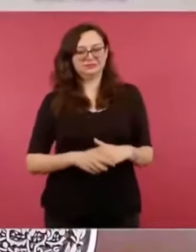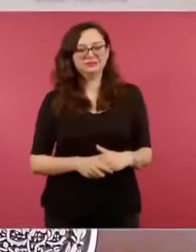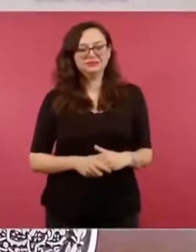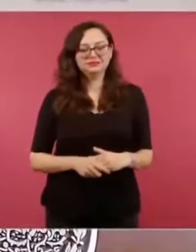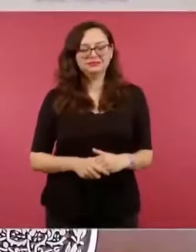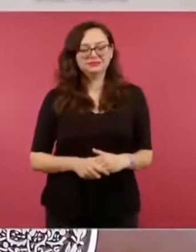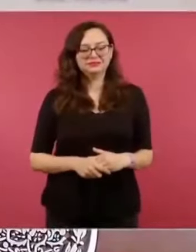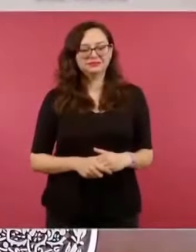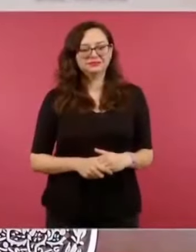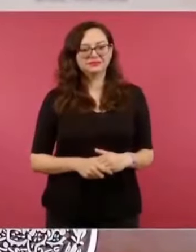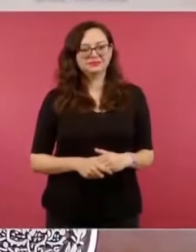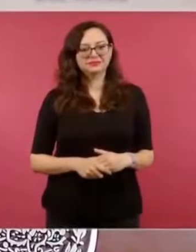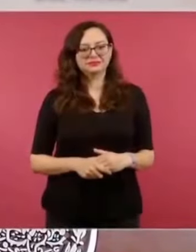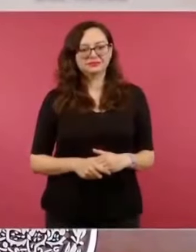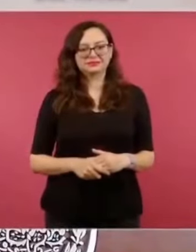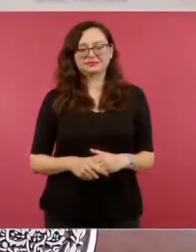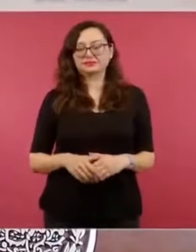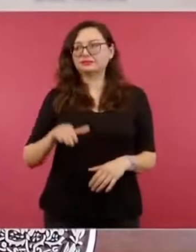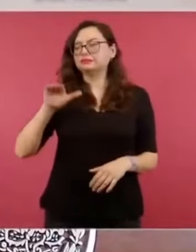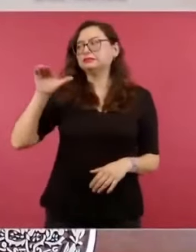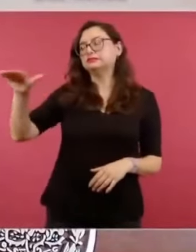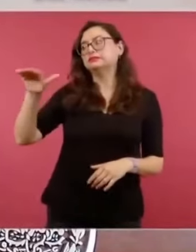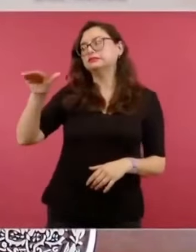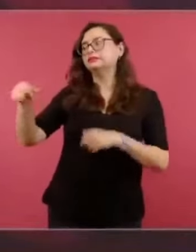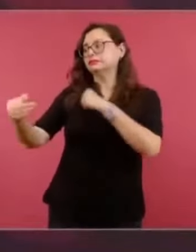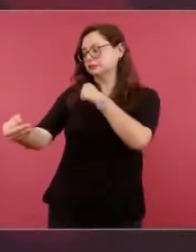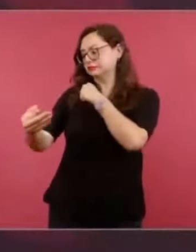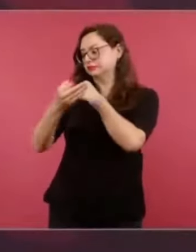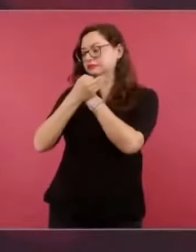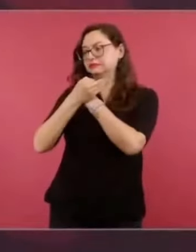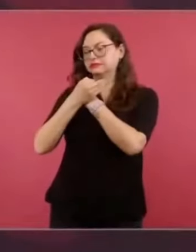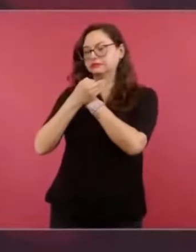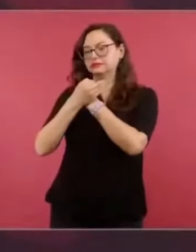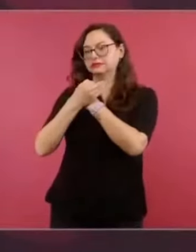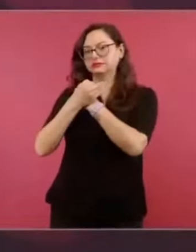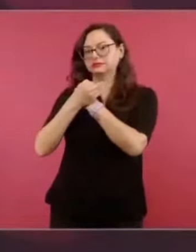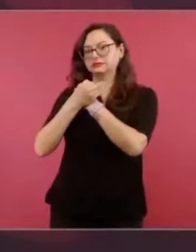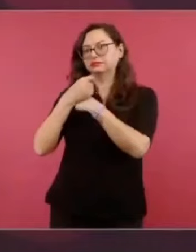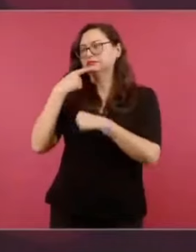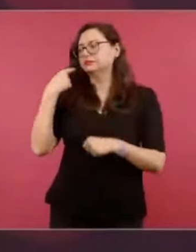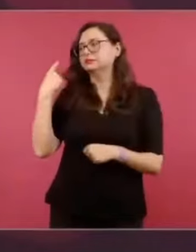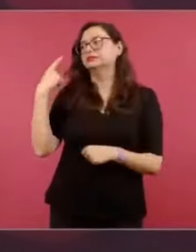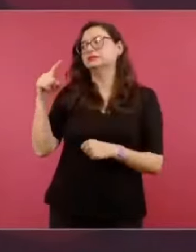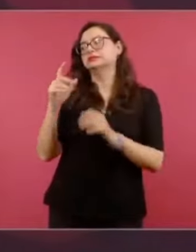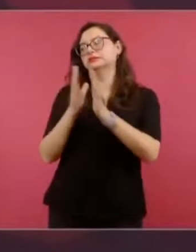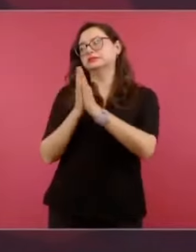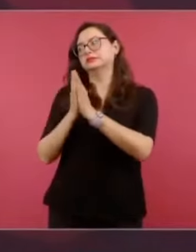al amparo y a la denuncia.